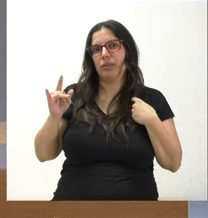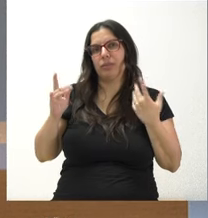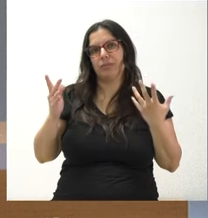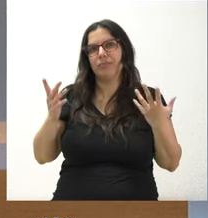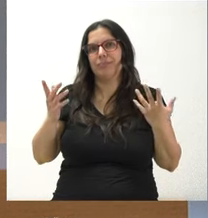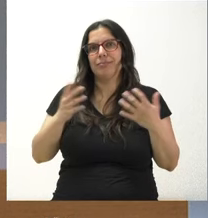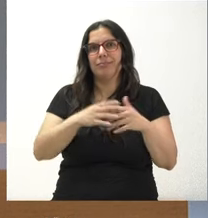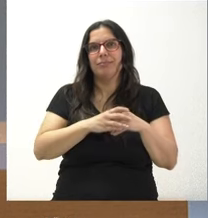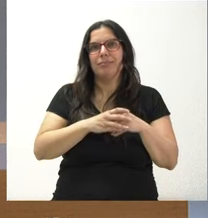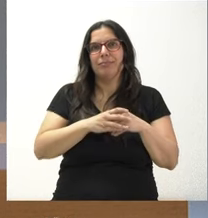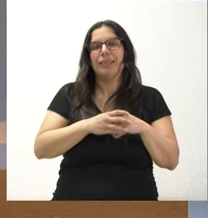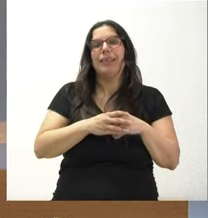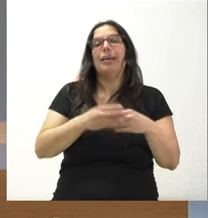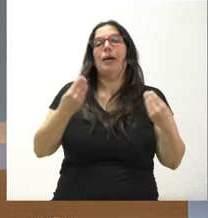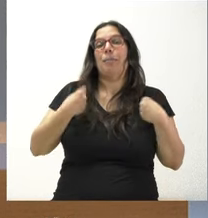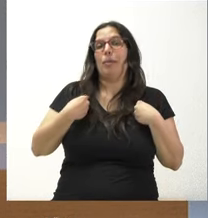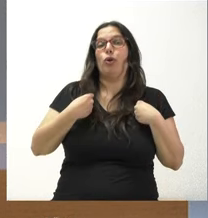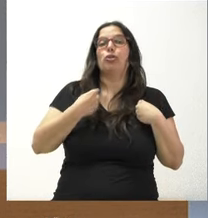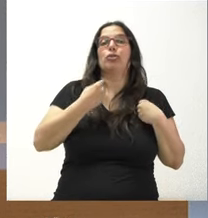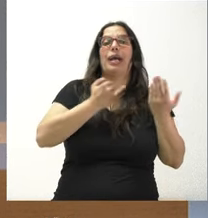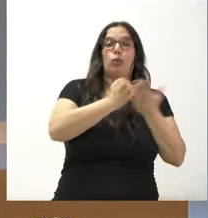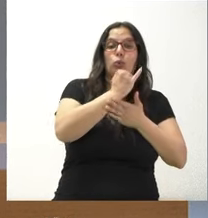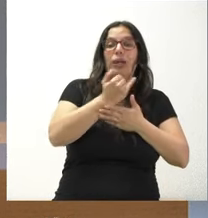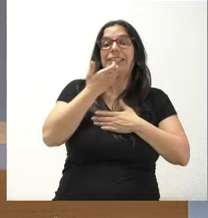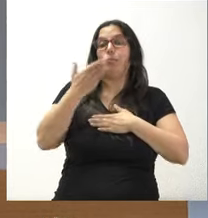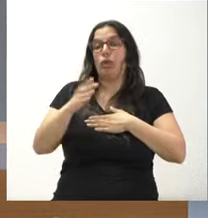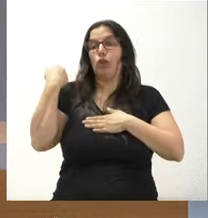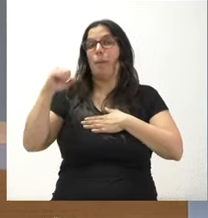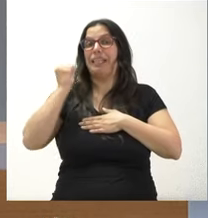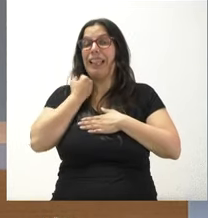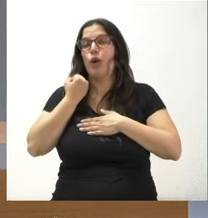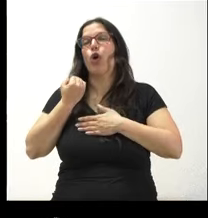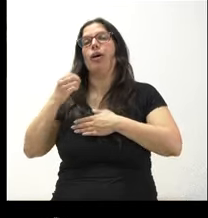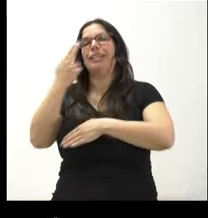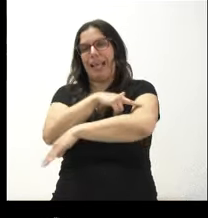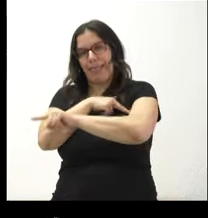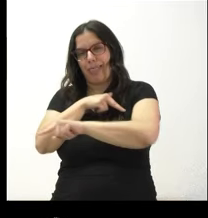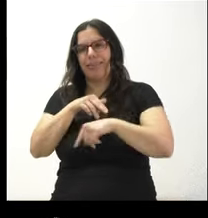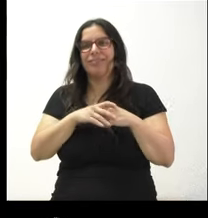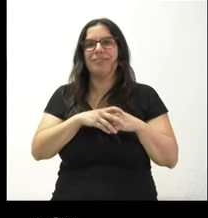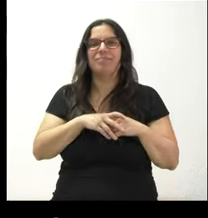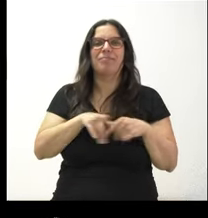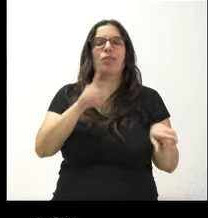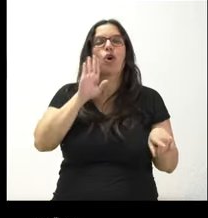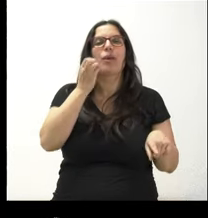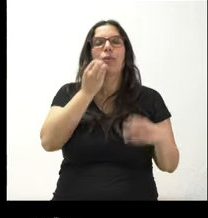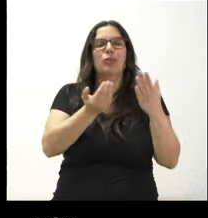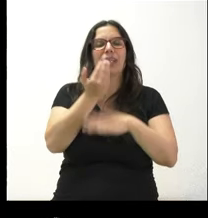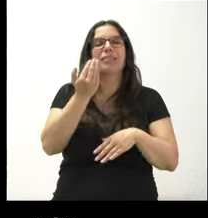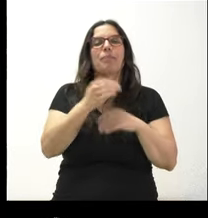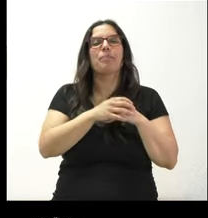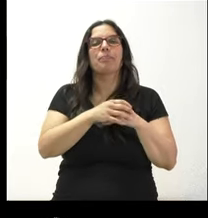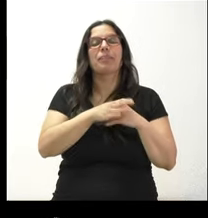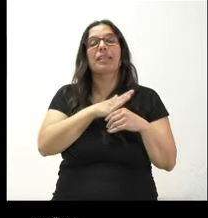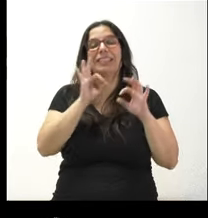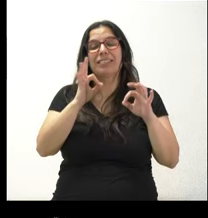después del matadero sería competencia del ámbito sanitario. Disculpas. Sí, hola, buenos días. Le quería preguntar. Concretamente, las